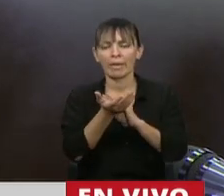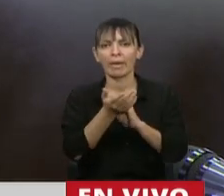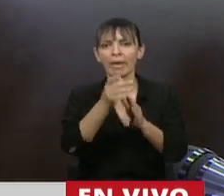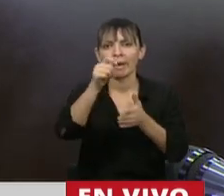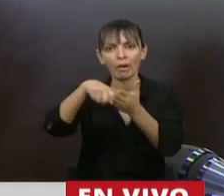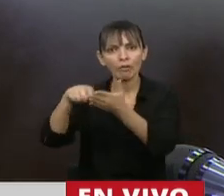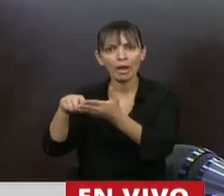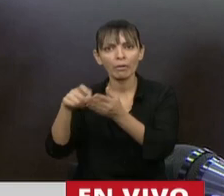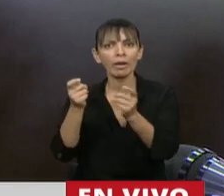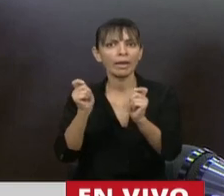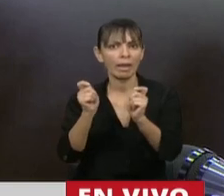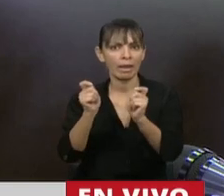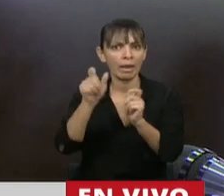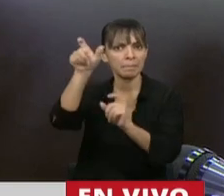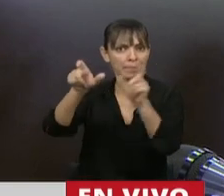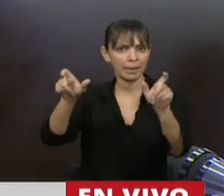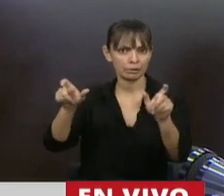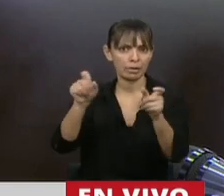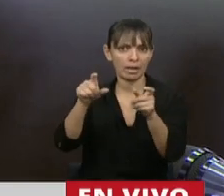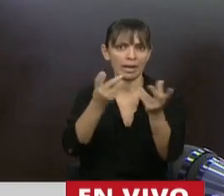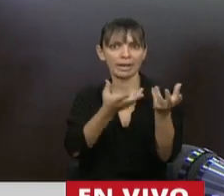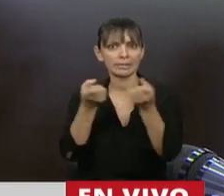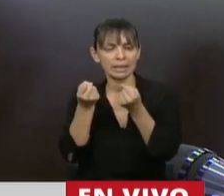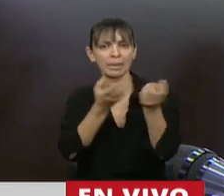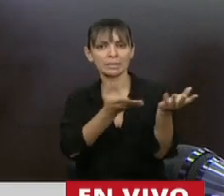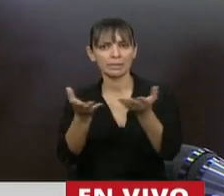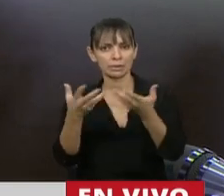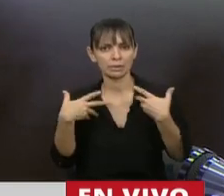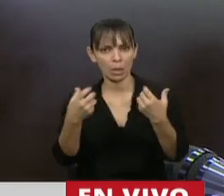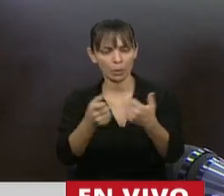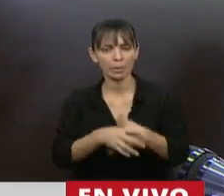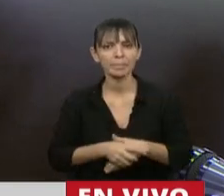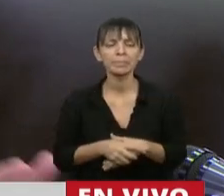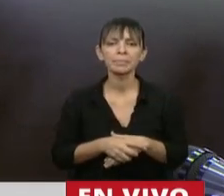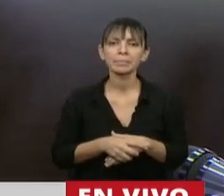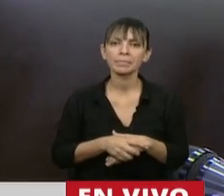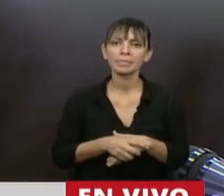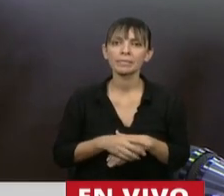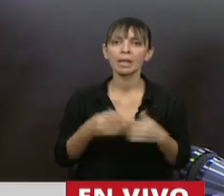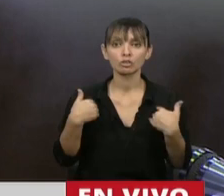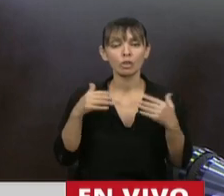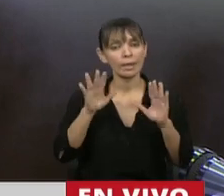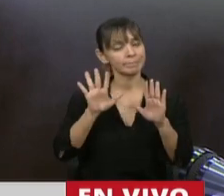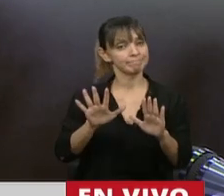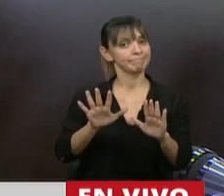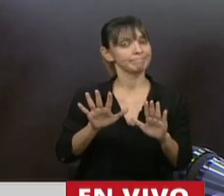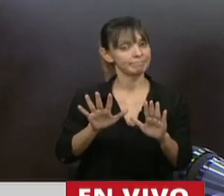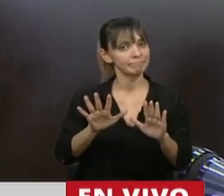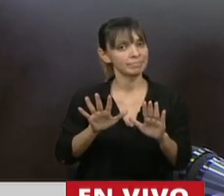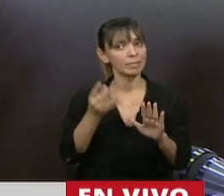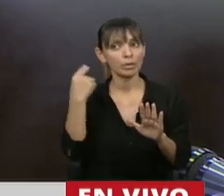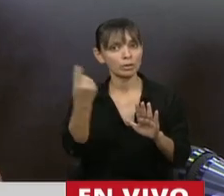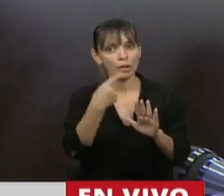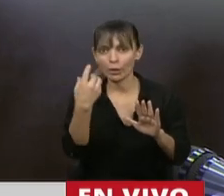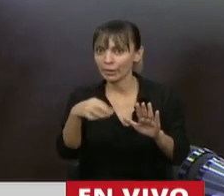aparece el usuario de la prestación de un servicio médico. Y cuando hablamos... y me paro ahí, porque tenemos